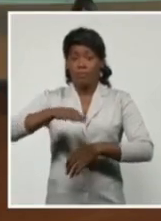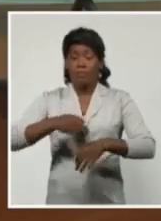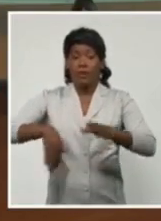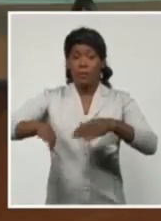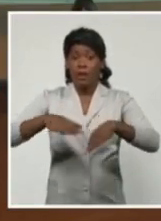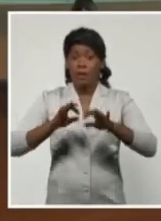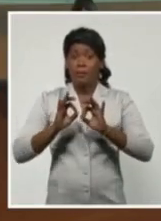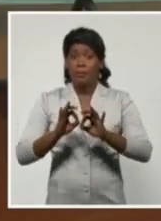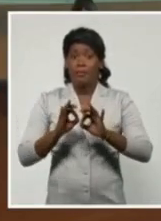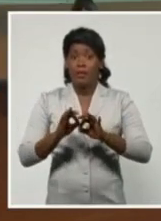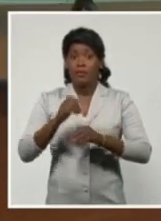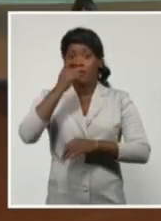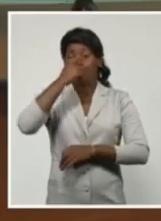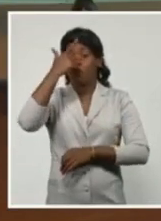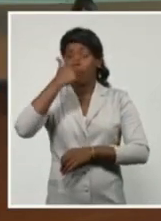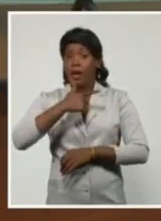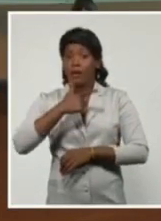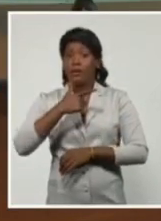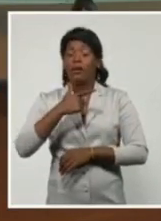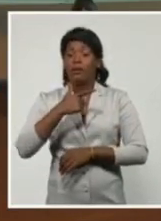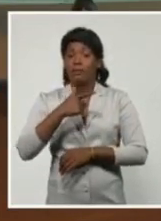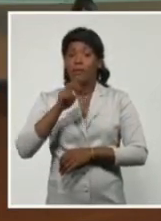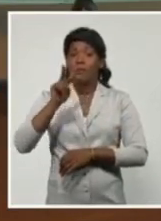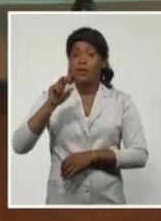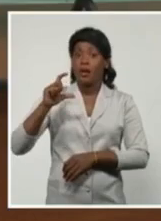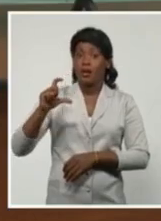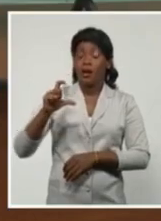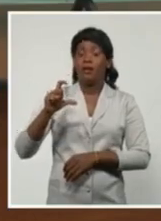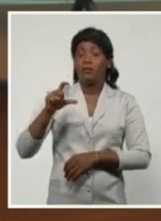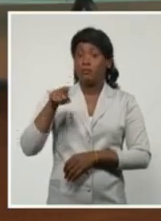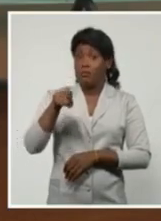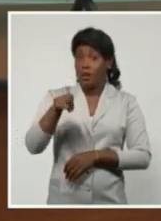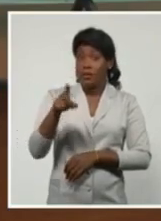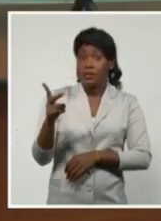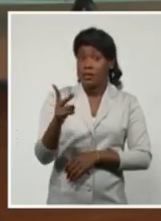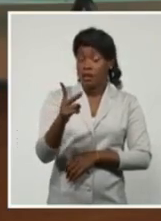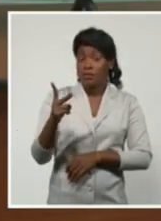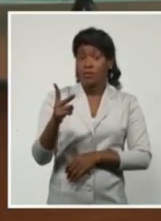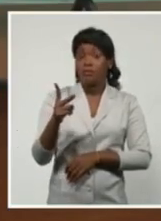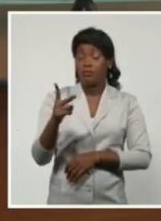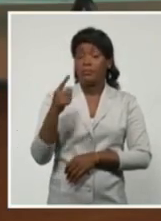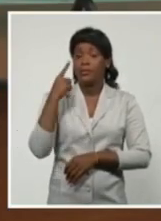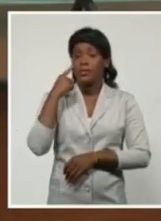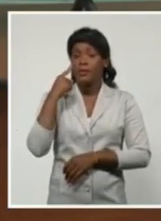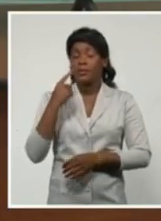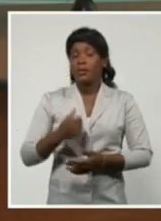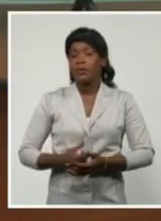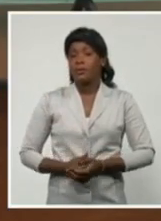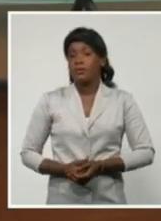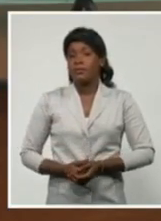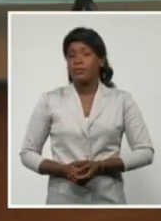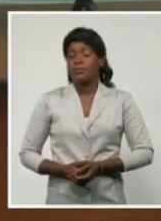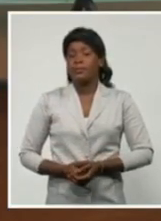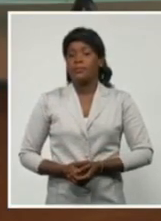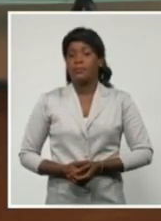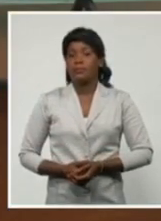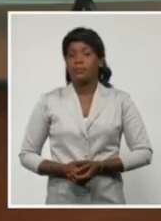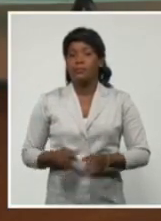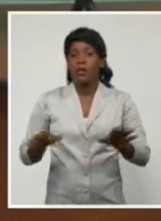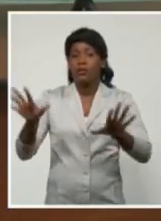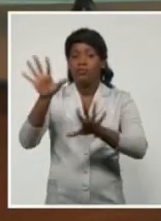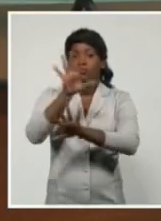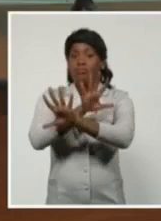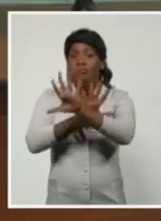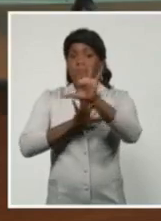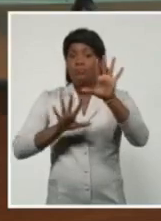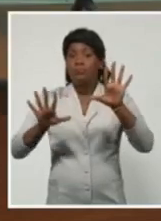con inundaciones costeras ligeras. En cuanto a las ligeras amoderadas en el litoral del